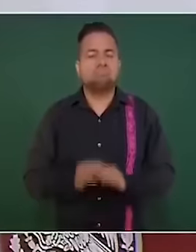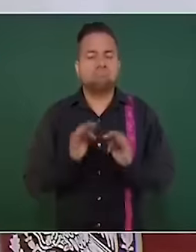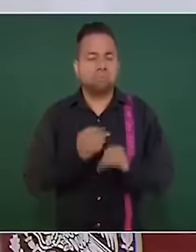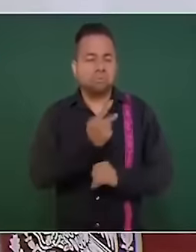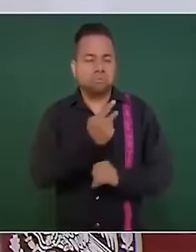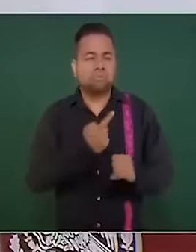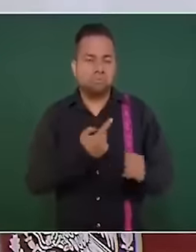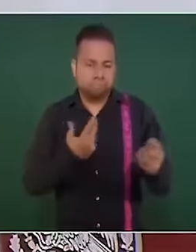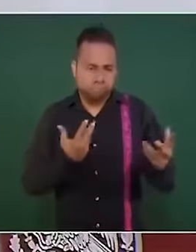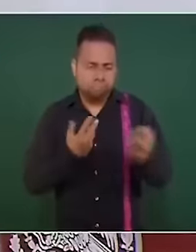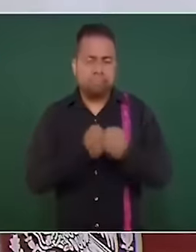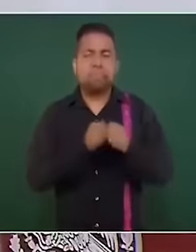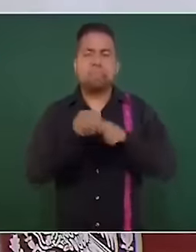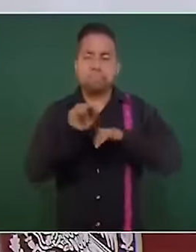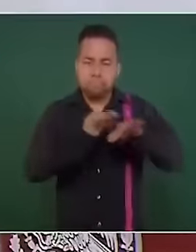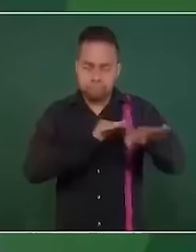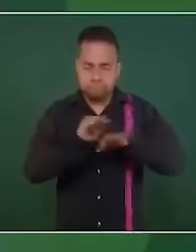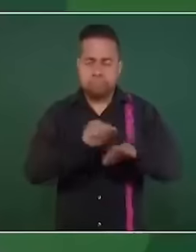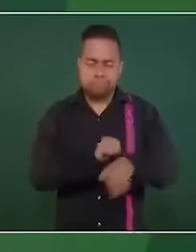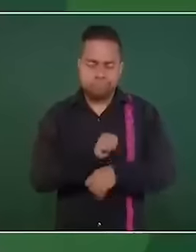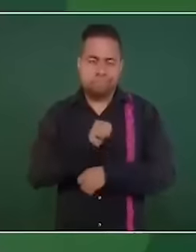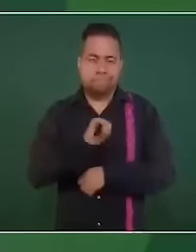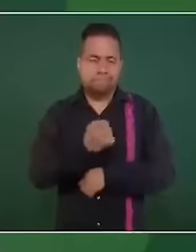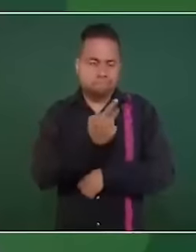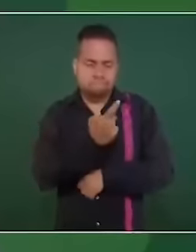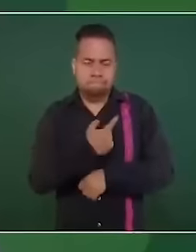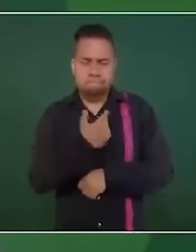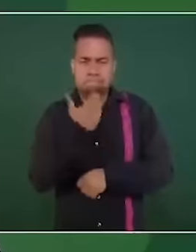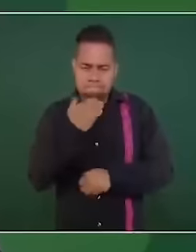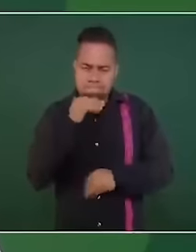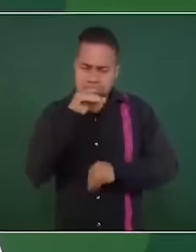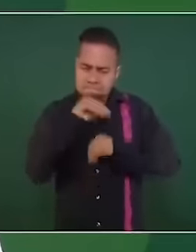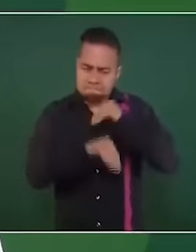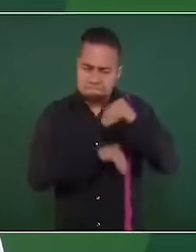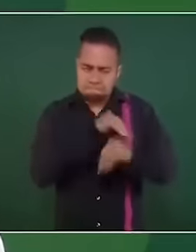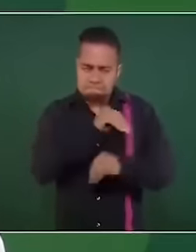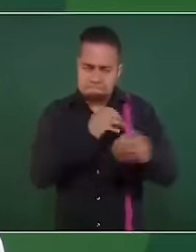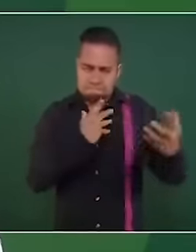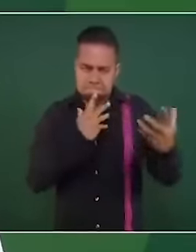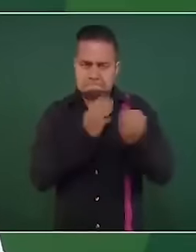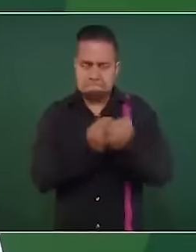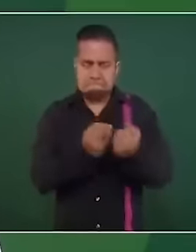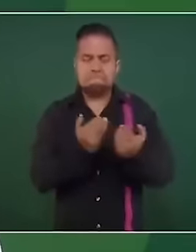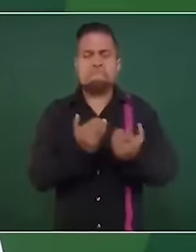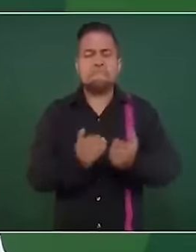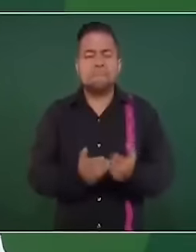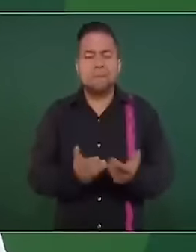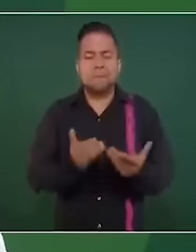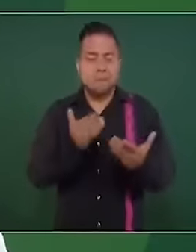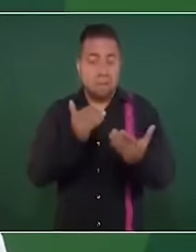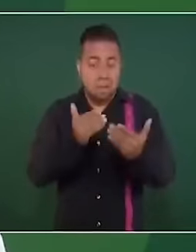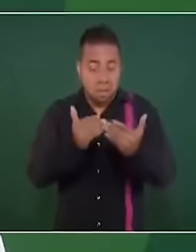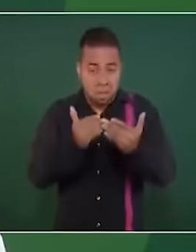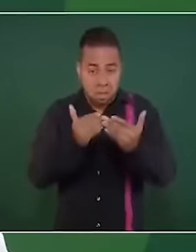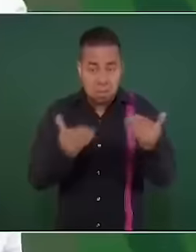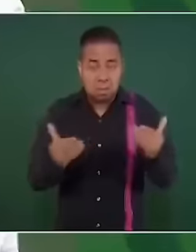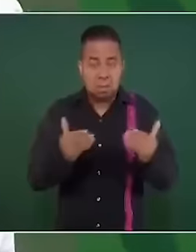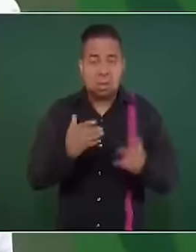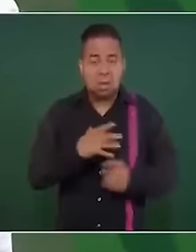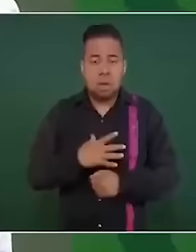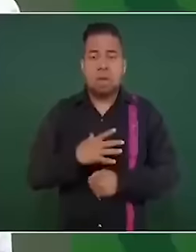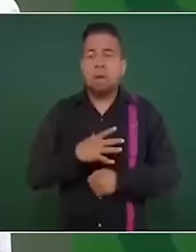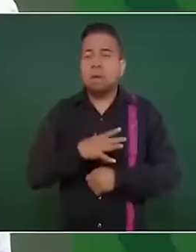y lo estamos haciendo. Ahora se nos presenta una